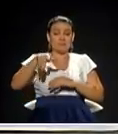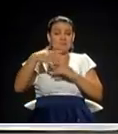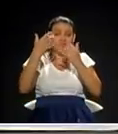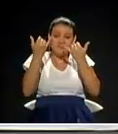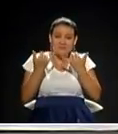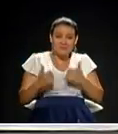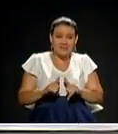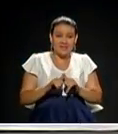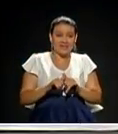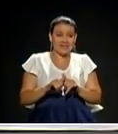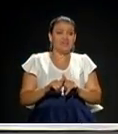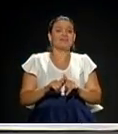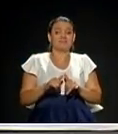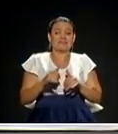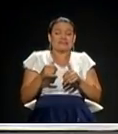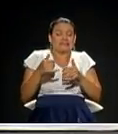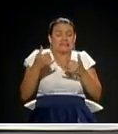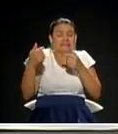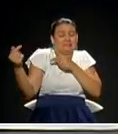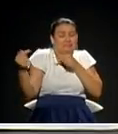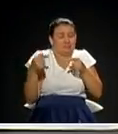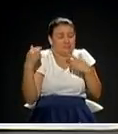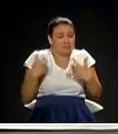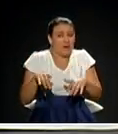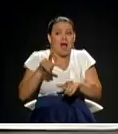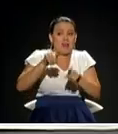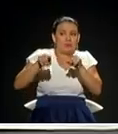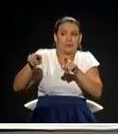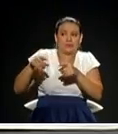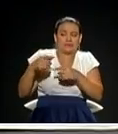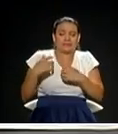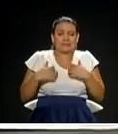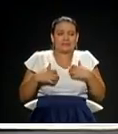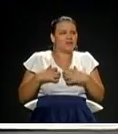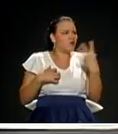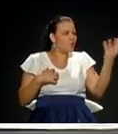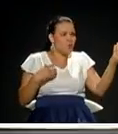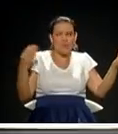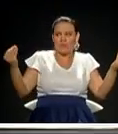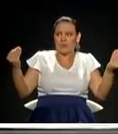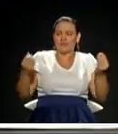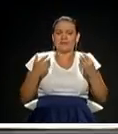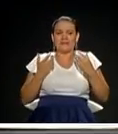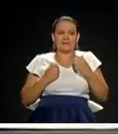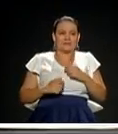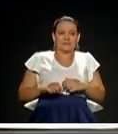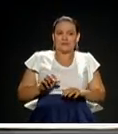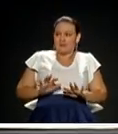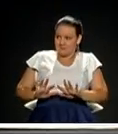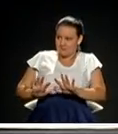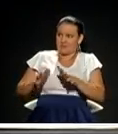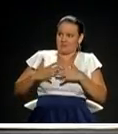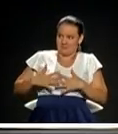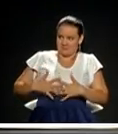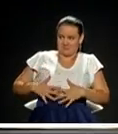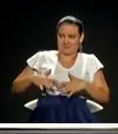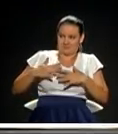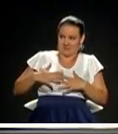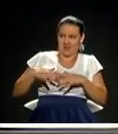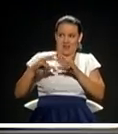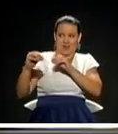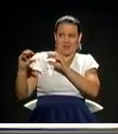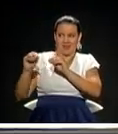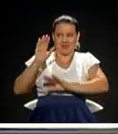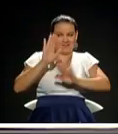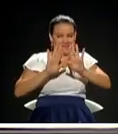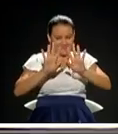este último gran debate. Está muy nervioso en los equipos de campaña. Vemos que se mueven ahí. Tienen tiempo para relajarse y hablar con sus candidatos.